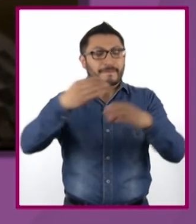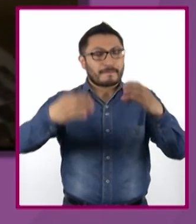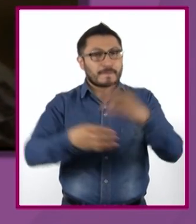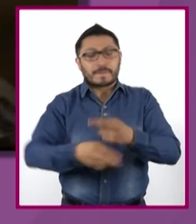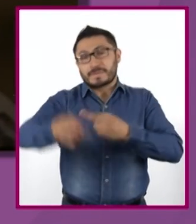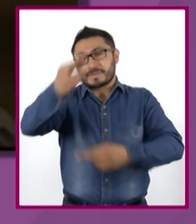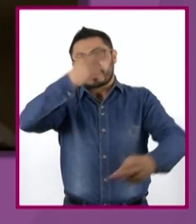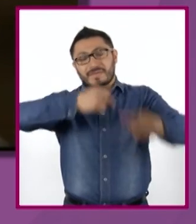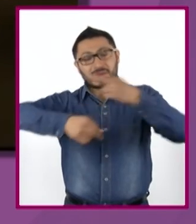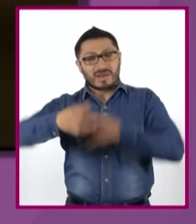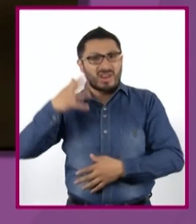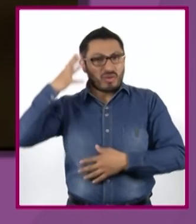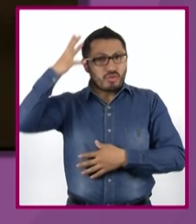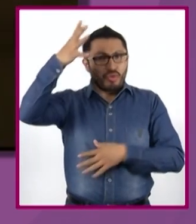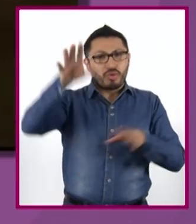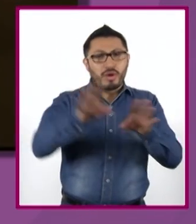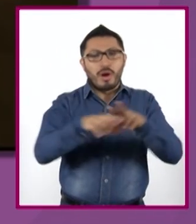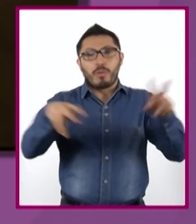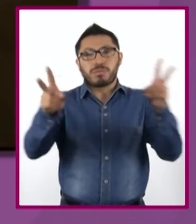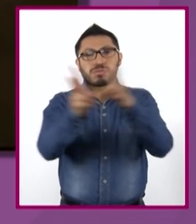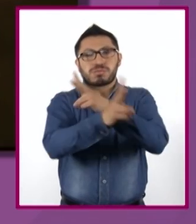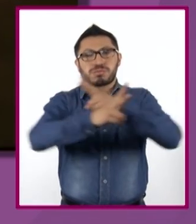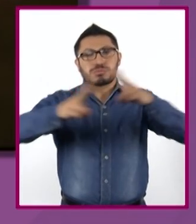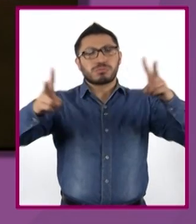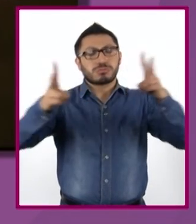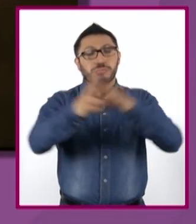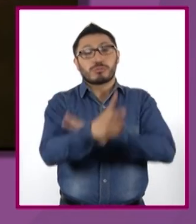como el viento sin tiempo ni espacio.